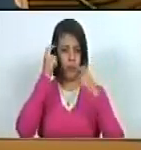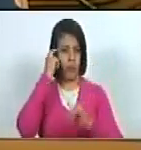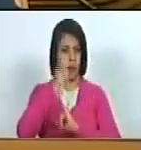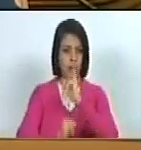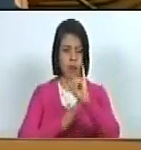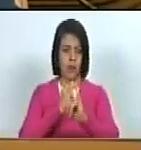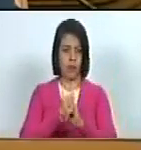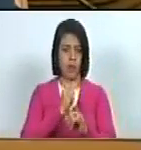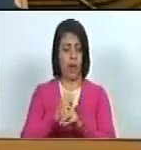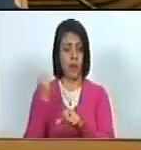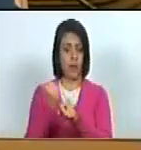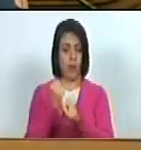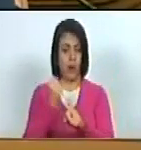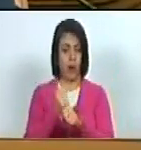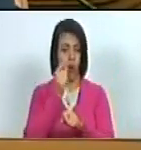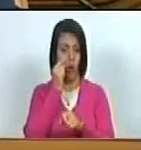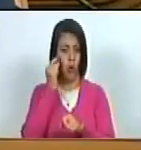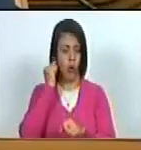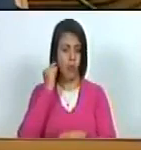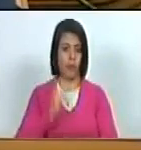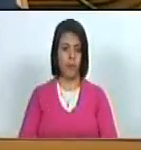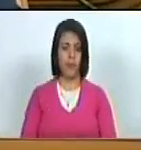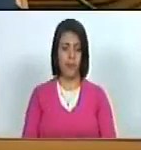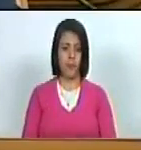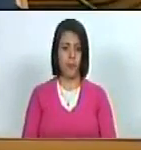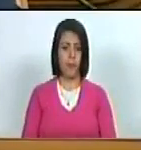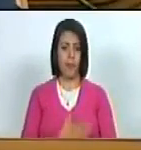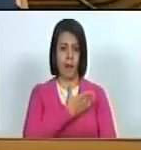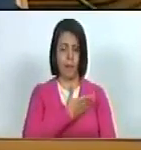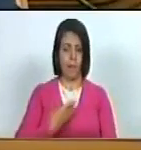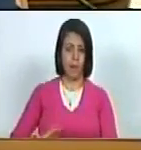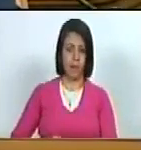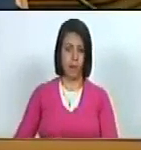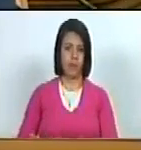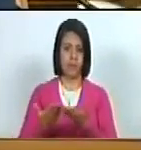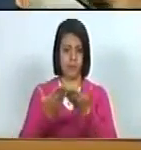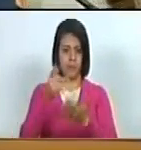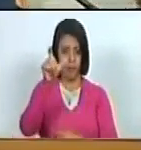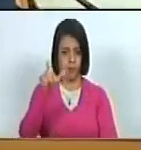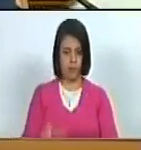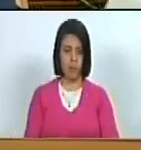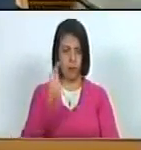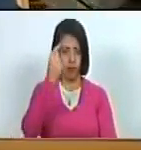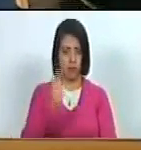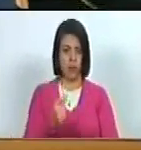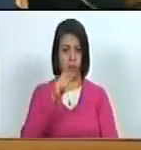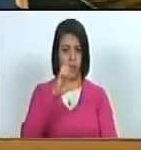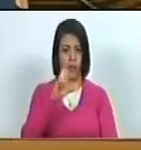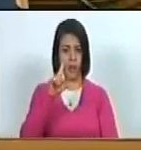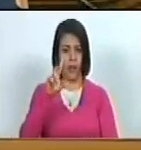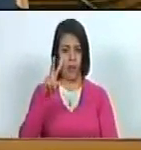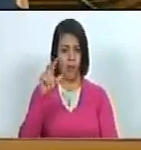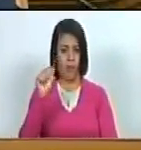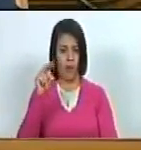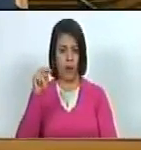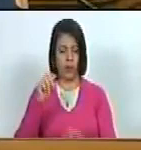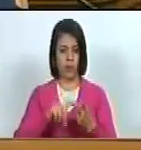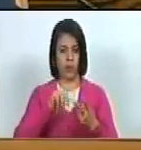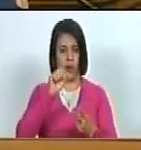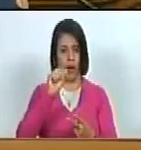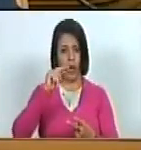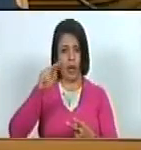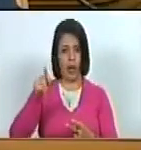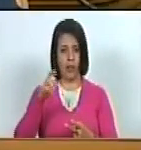Internacional de la Trabajadora y el Trabajador. El Presidente otorgó el derecho de palabra a los diputados Elvano Sánchez, Angelita